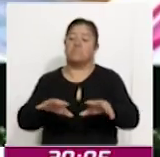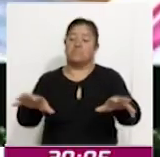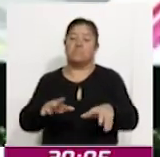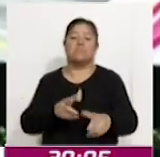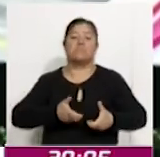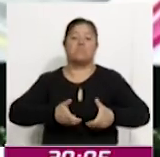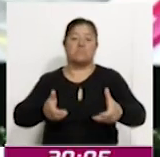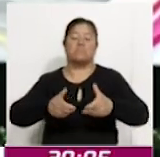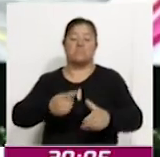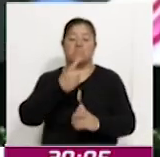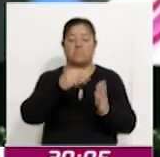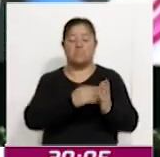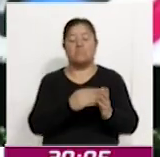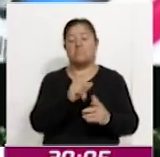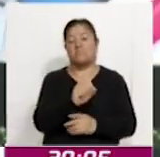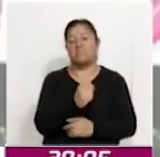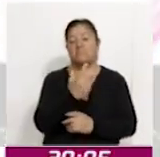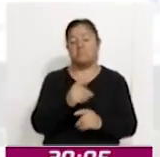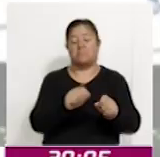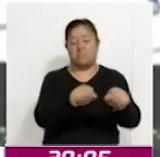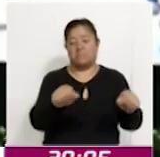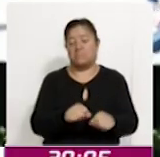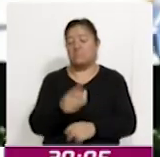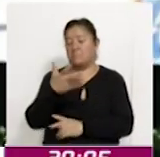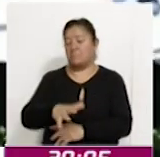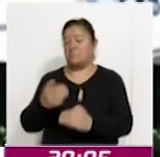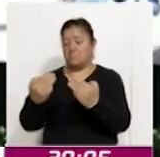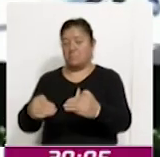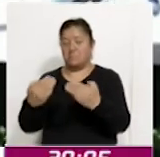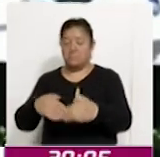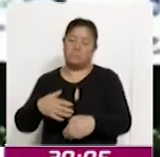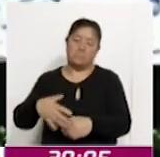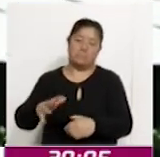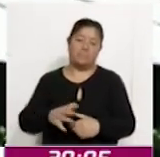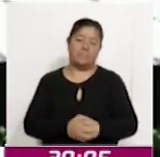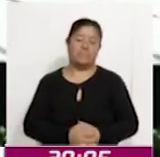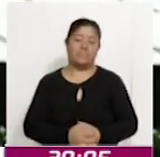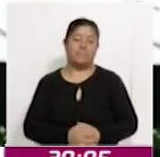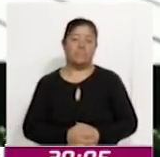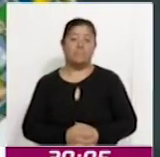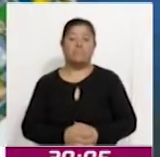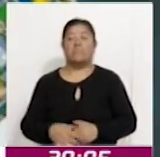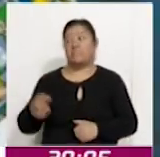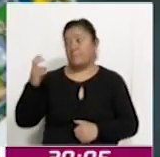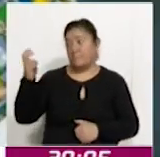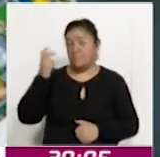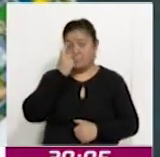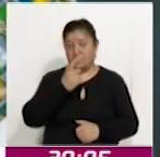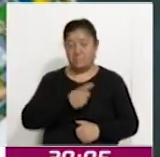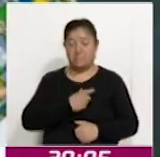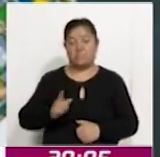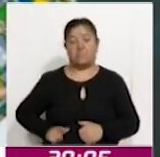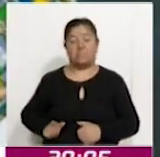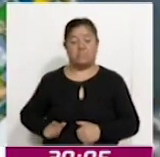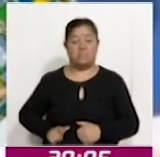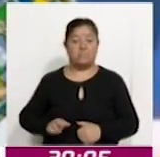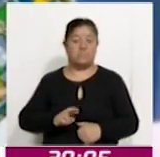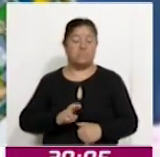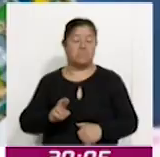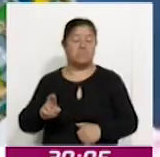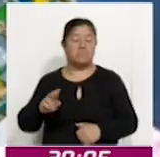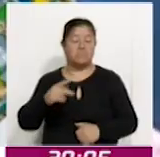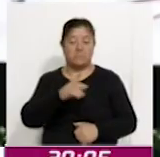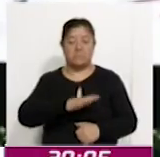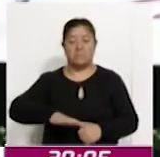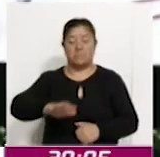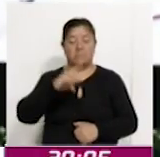.025 aulas, 10 mercados. El gobernador Salomón Céspedes señaló que gobernar Puebla fue el mayor honor de su vida,